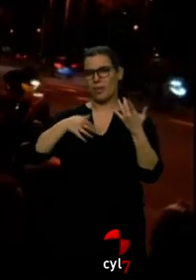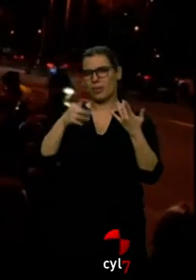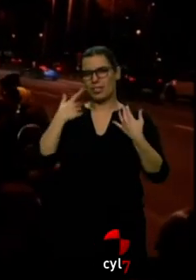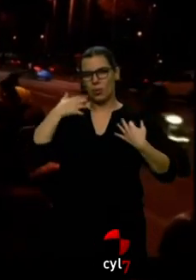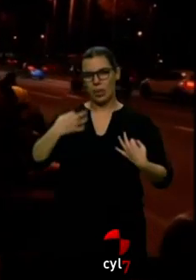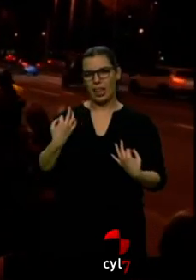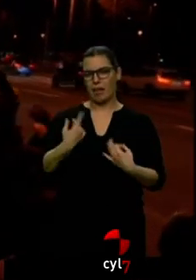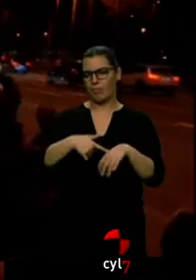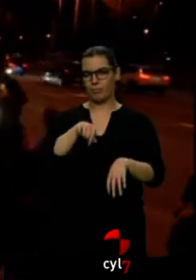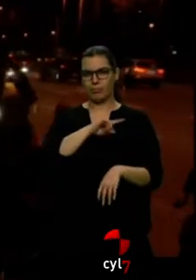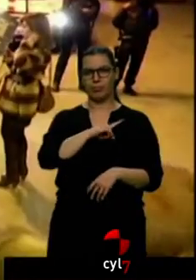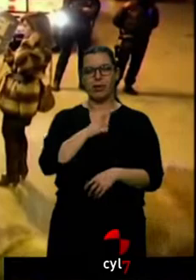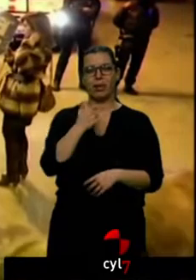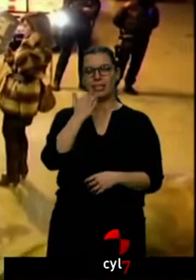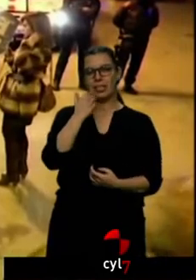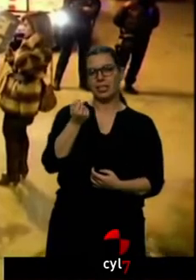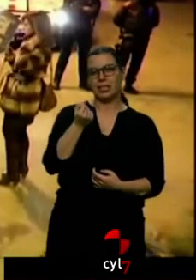agentes van a controlar la zona.